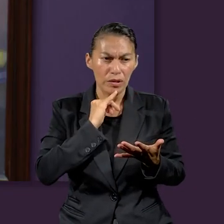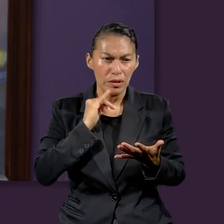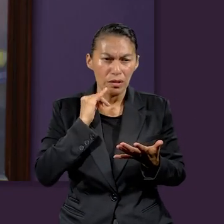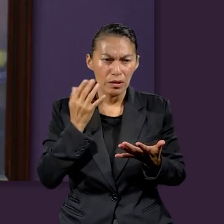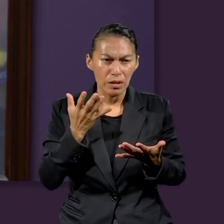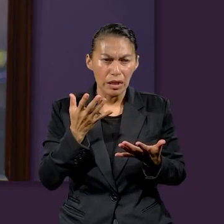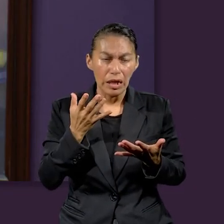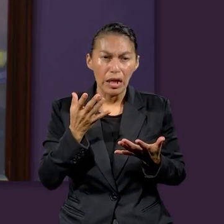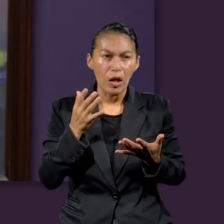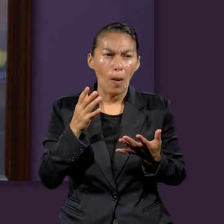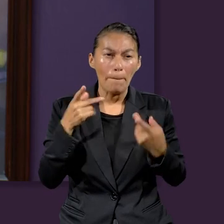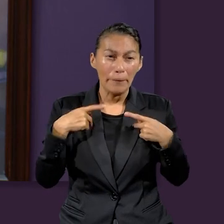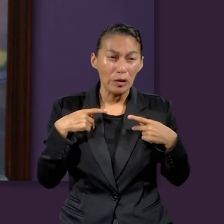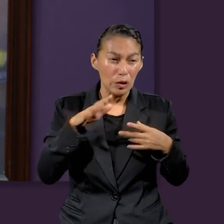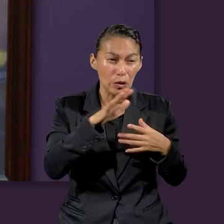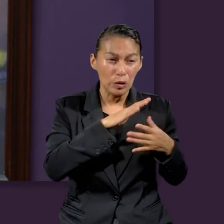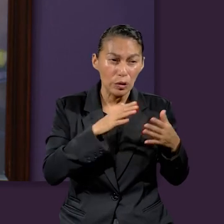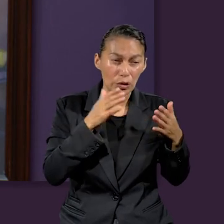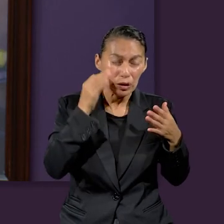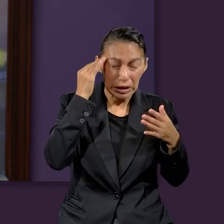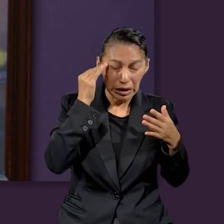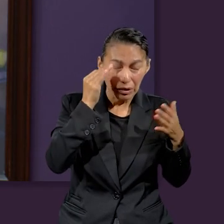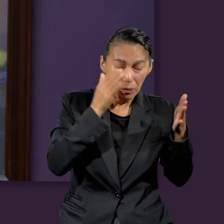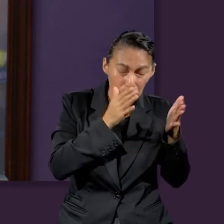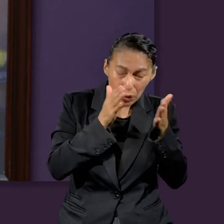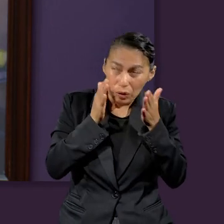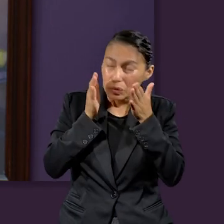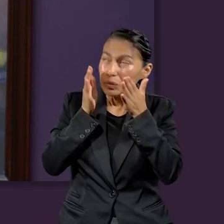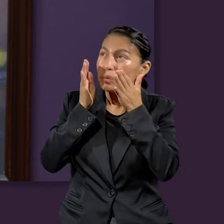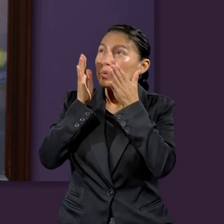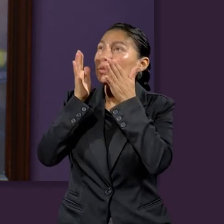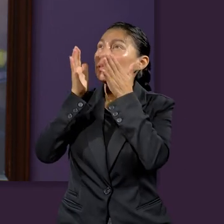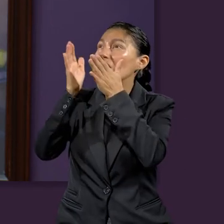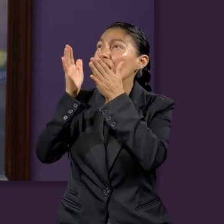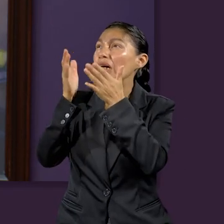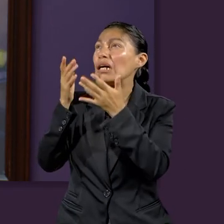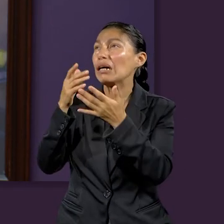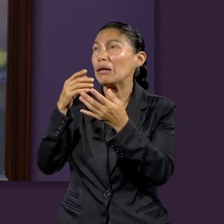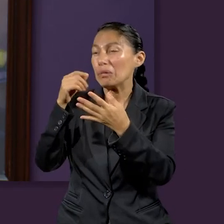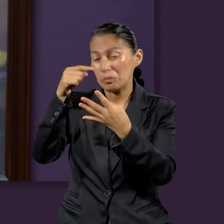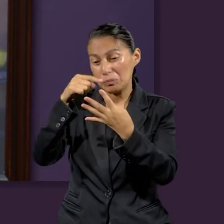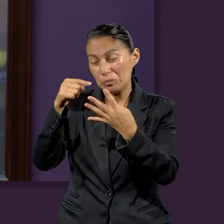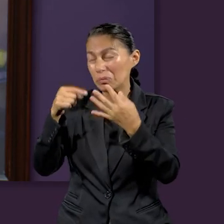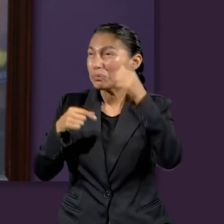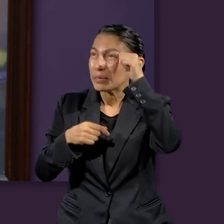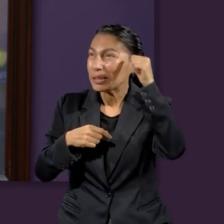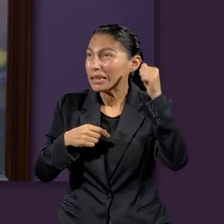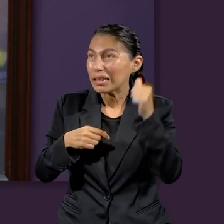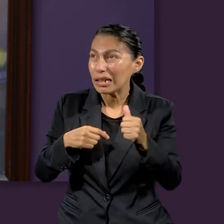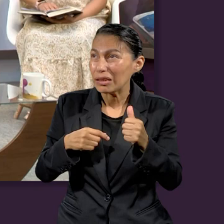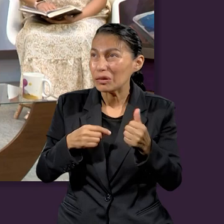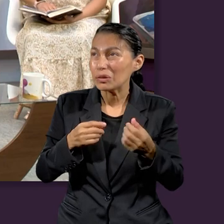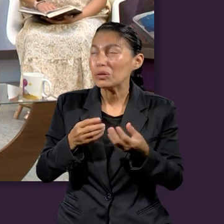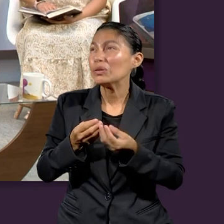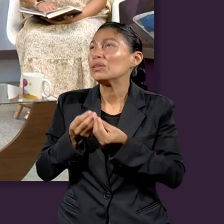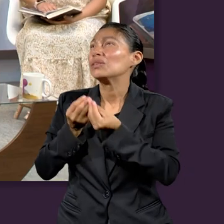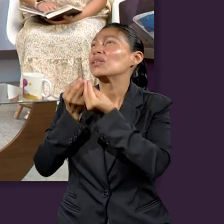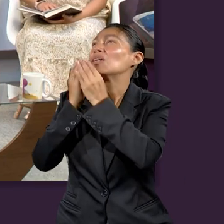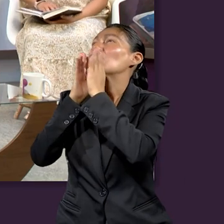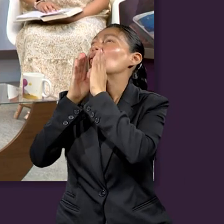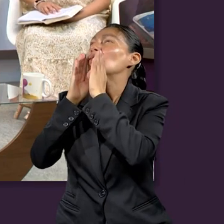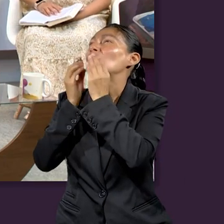tomaban como el tiempo para poder expiar sus pecados, limpiarlos, pedirle perdón a Dios.